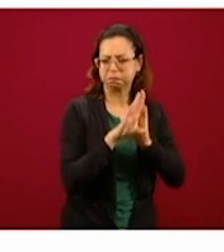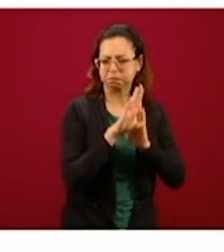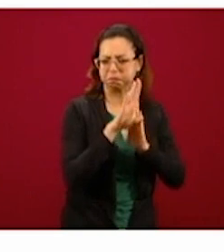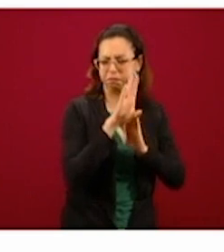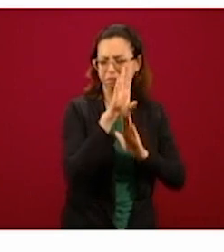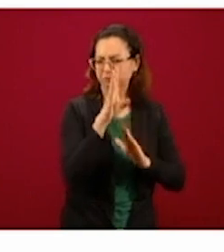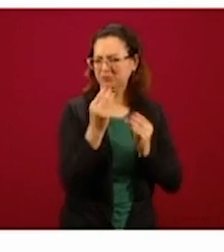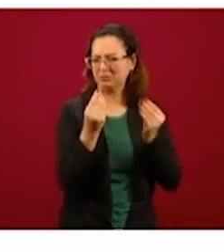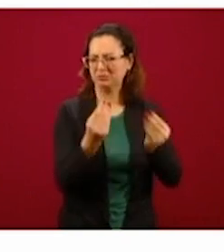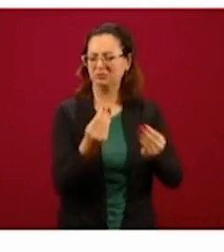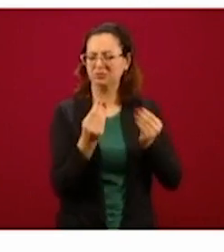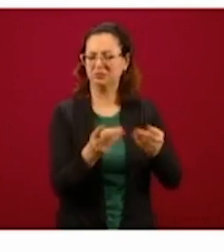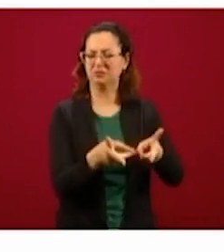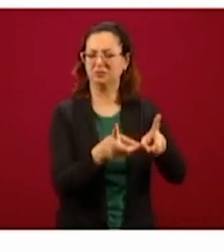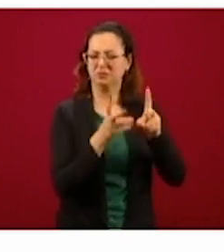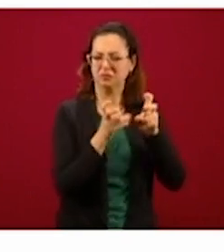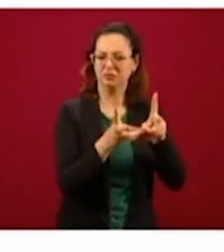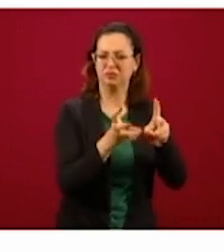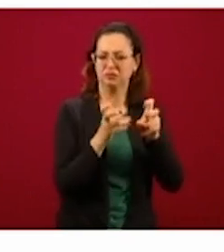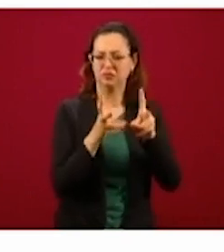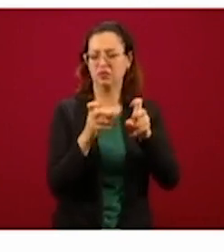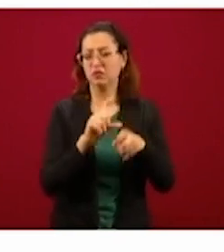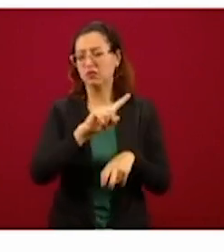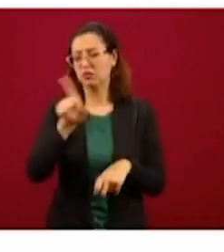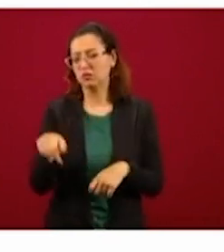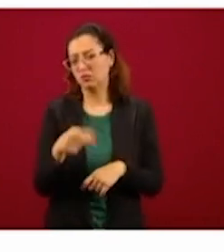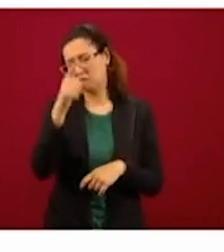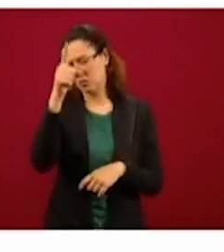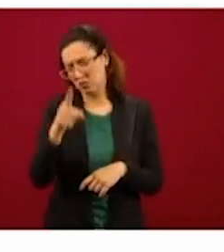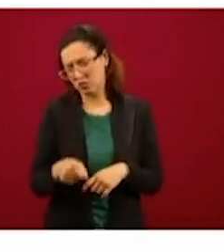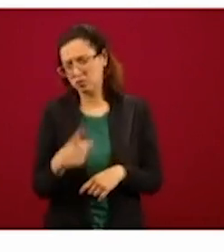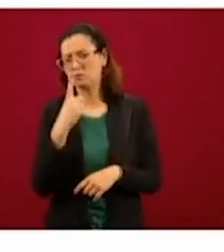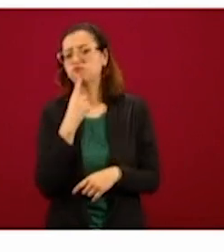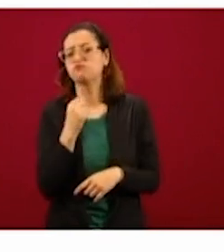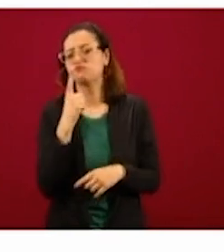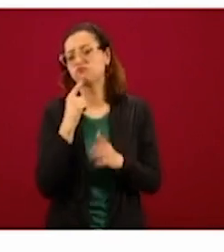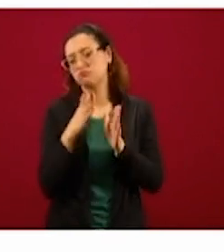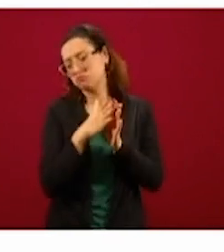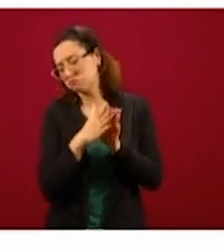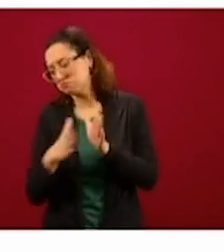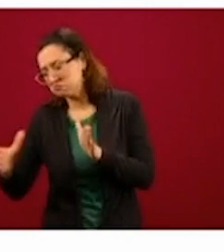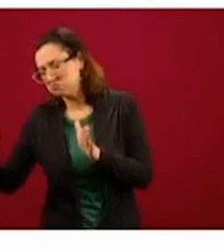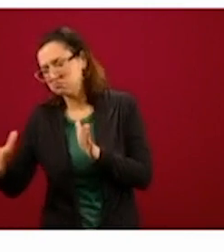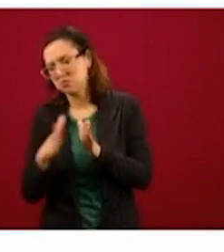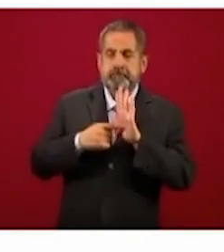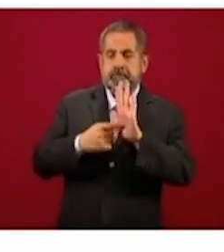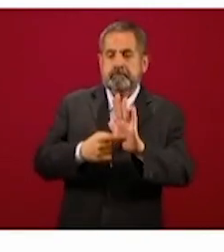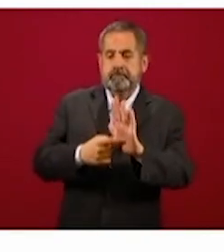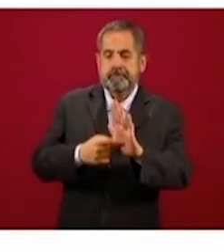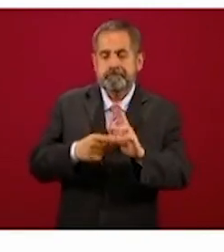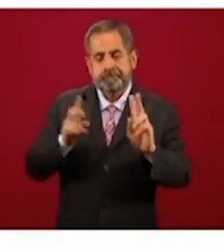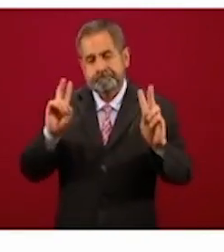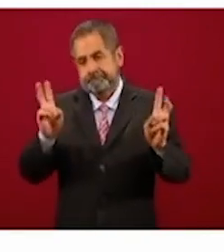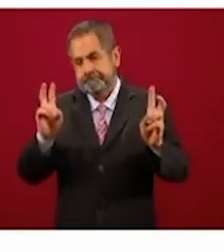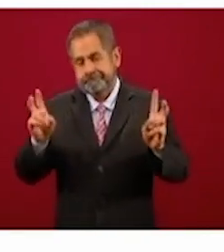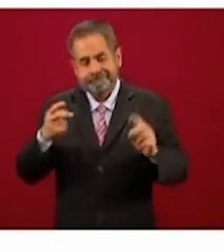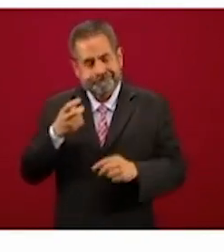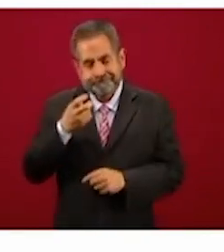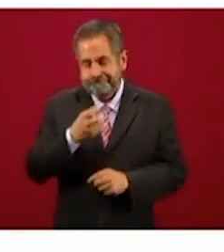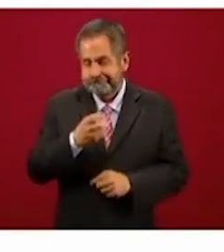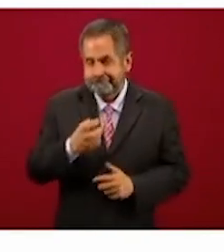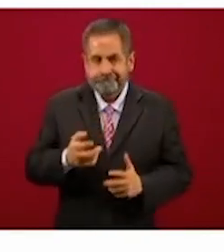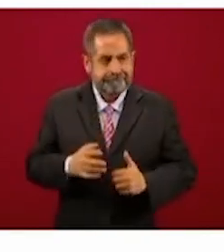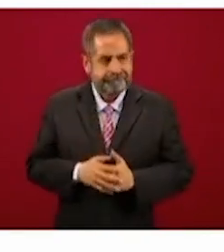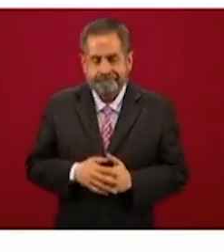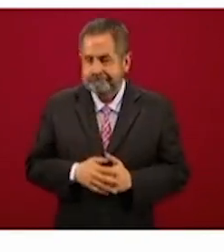ganado 21.1% y robo a transportistas 34.2%. El feminicidio bajó